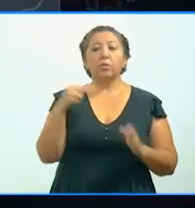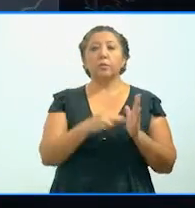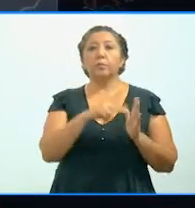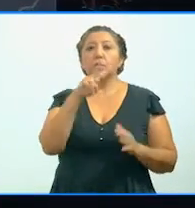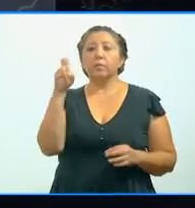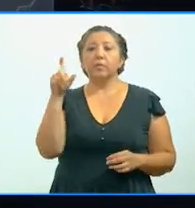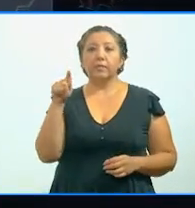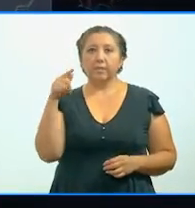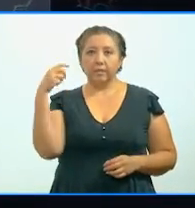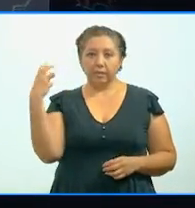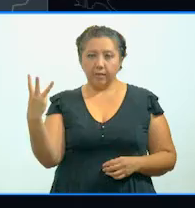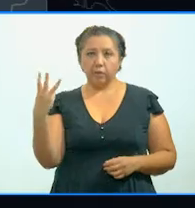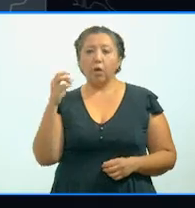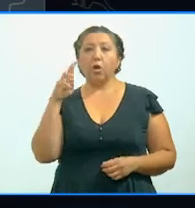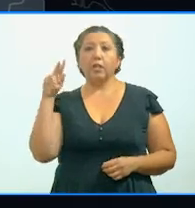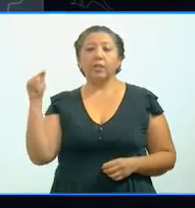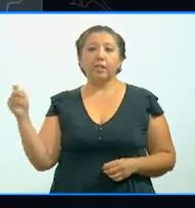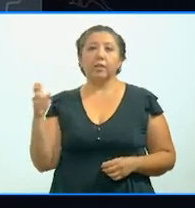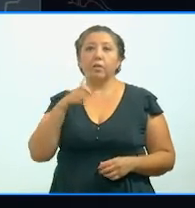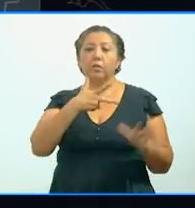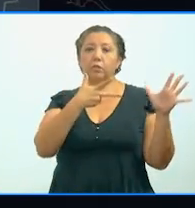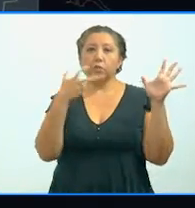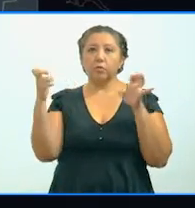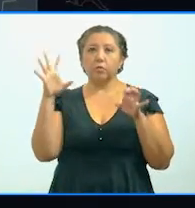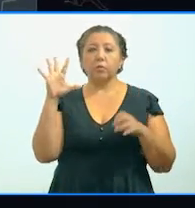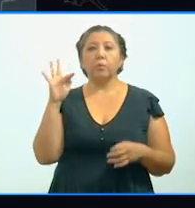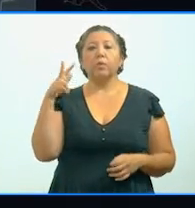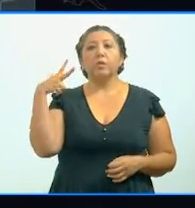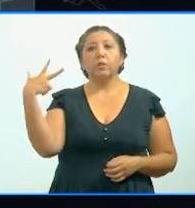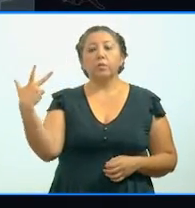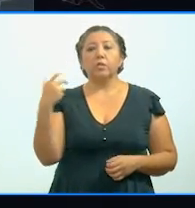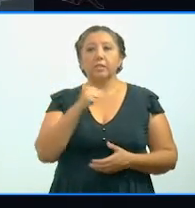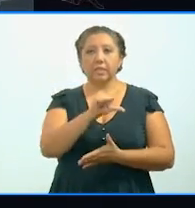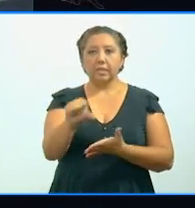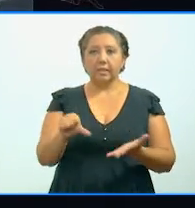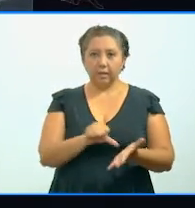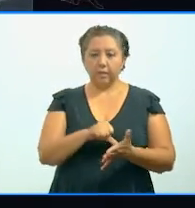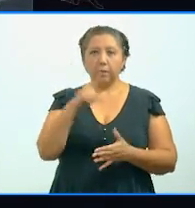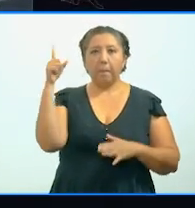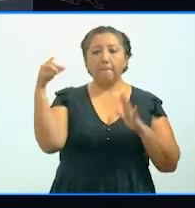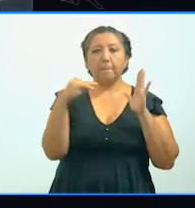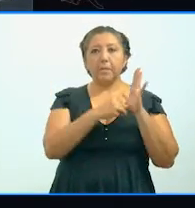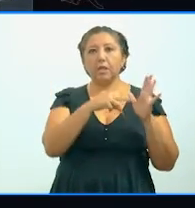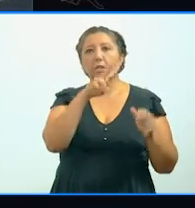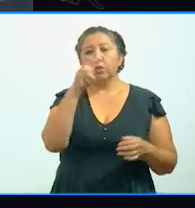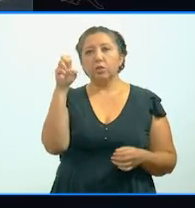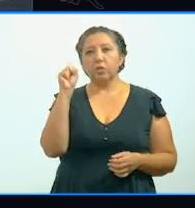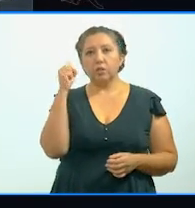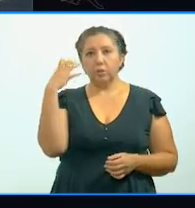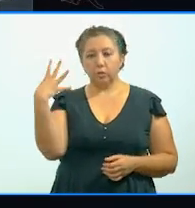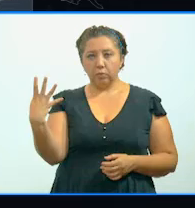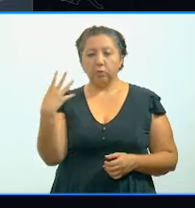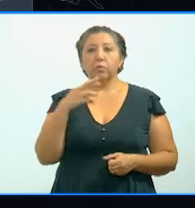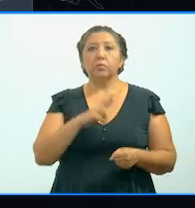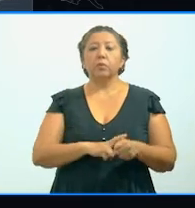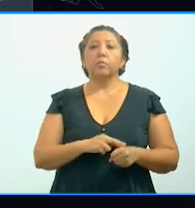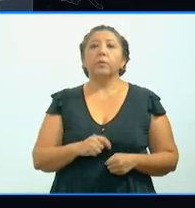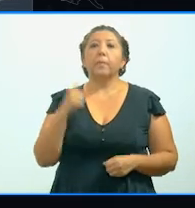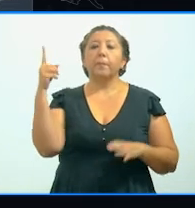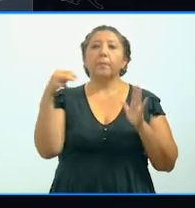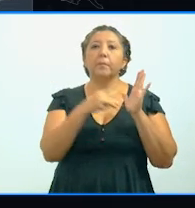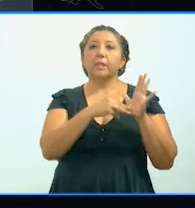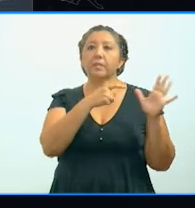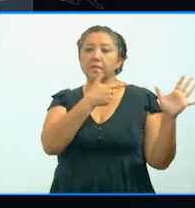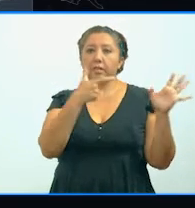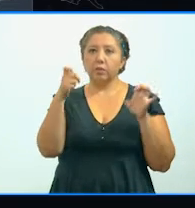,273 en la zona oriente, 848 en la zona centro, 1,264 en la zona sur, 1